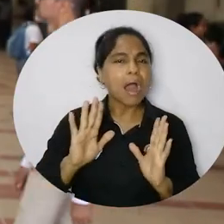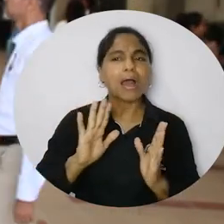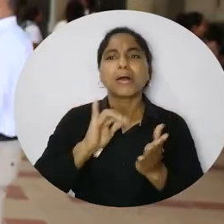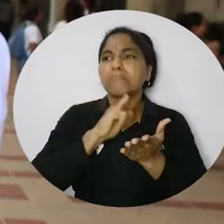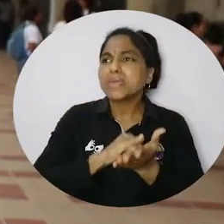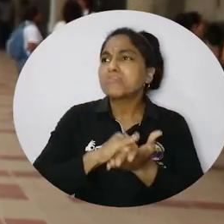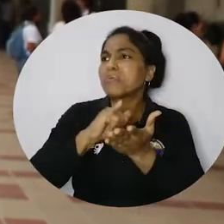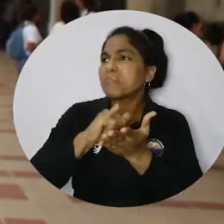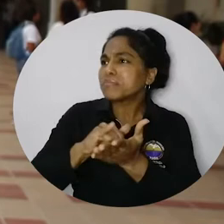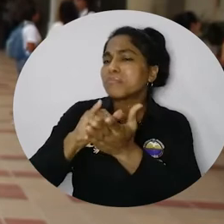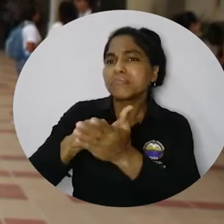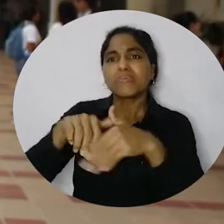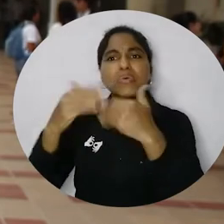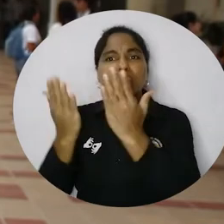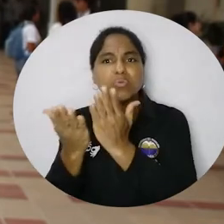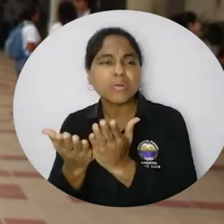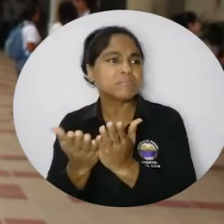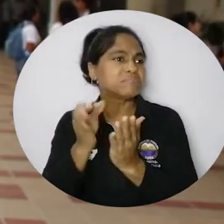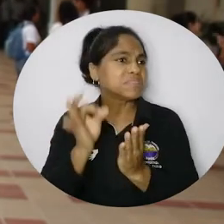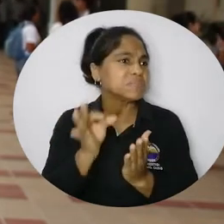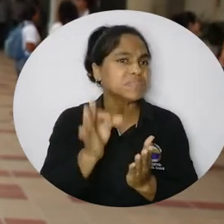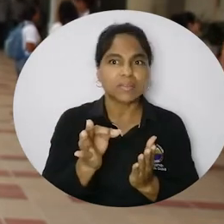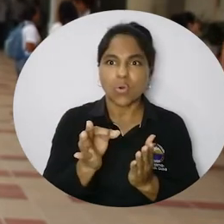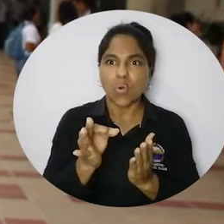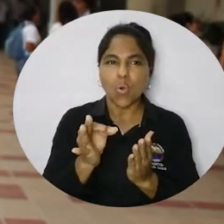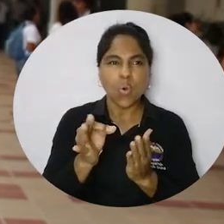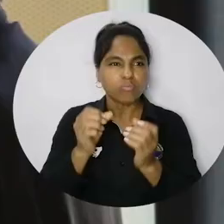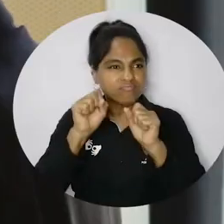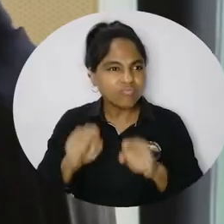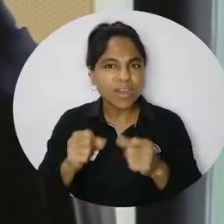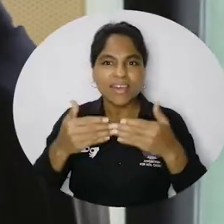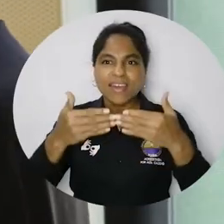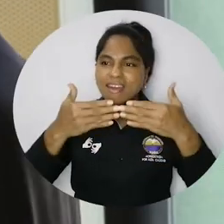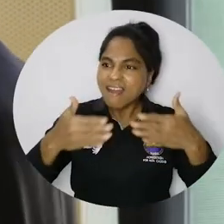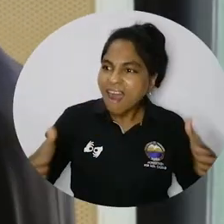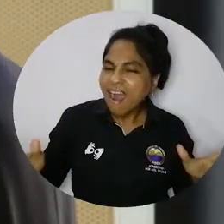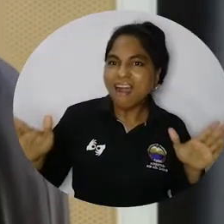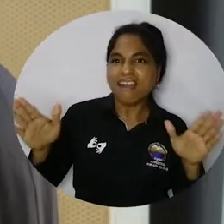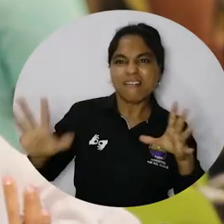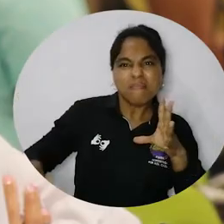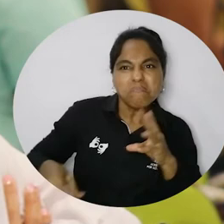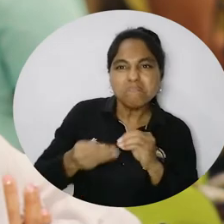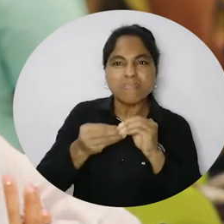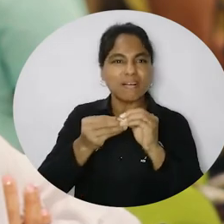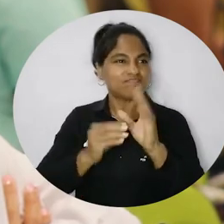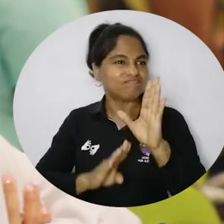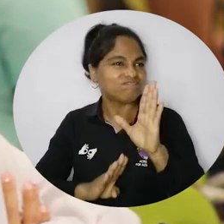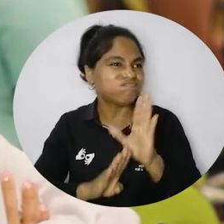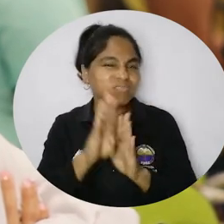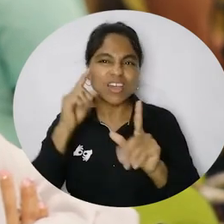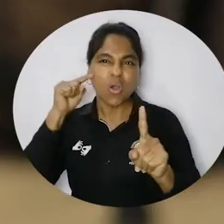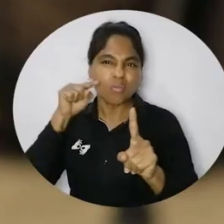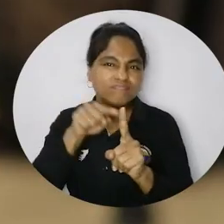en la intervención educativa, sino que tiene posibilidades de salirse del sistema educativo, de llegar más allá, de